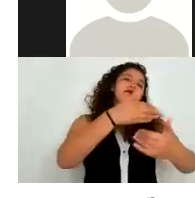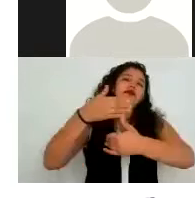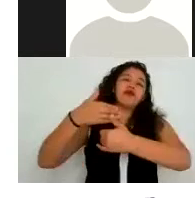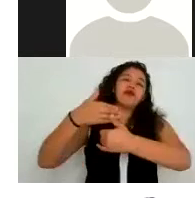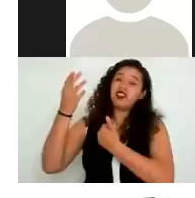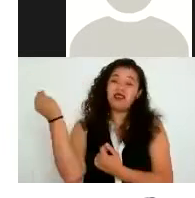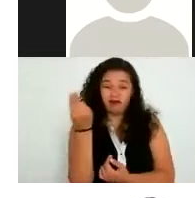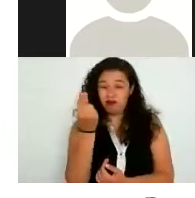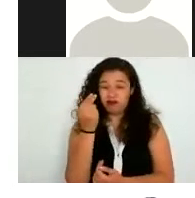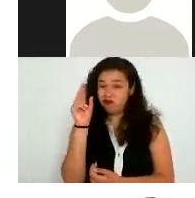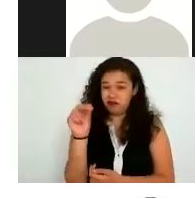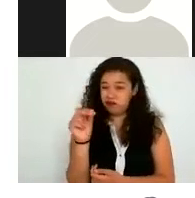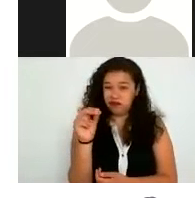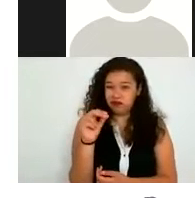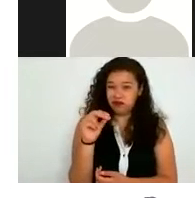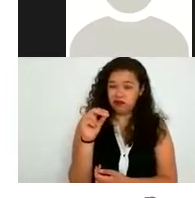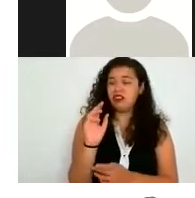parte se queda